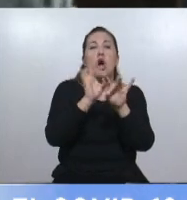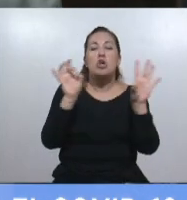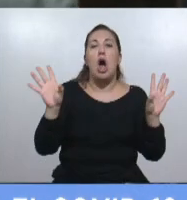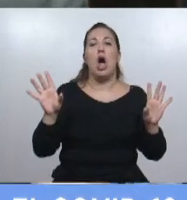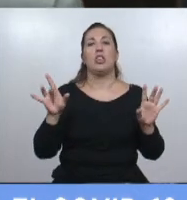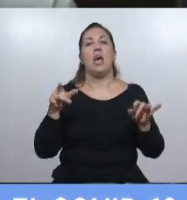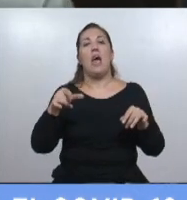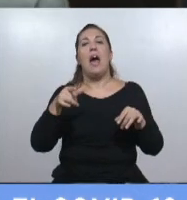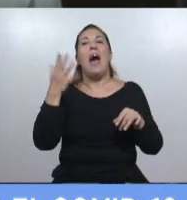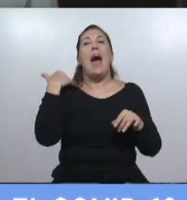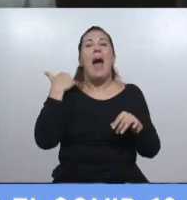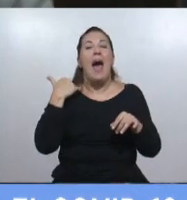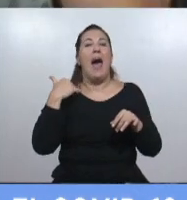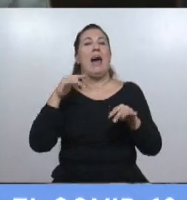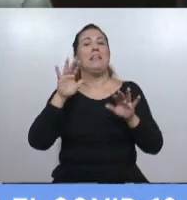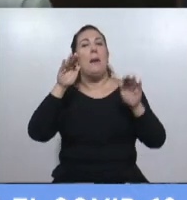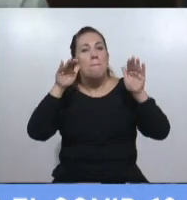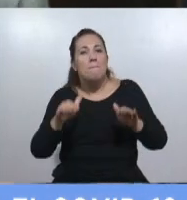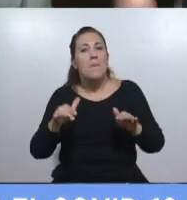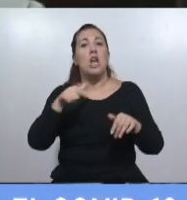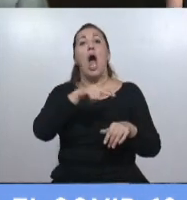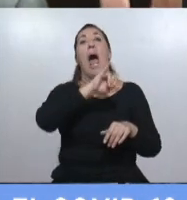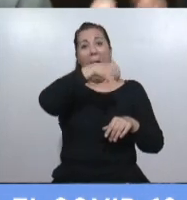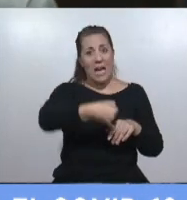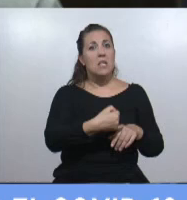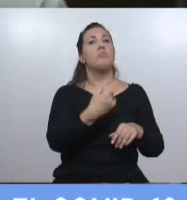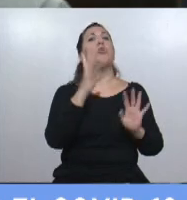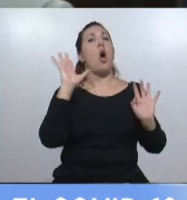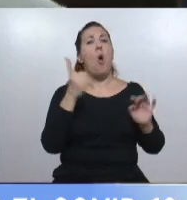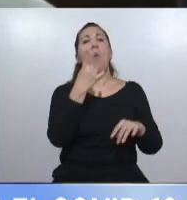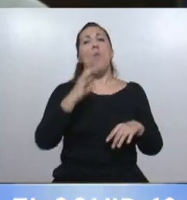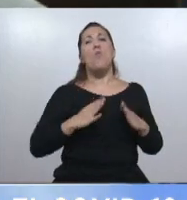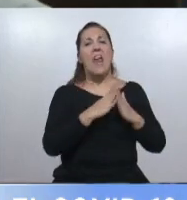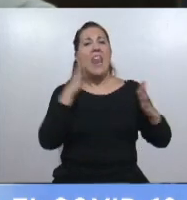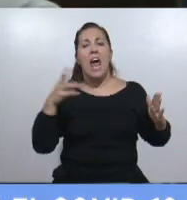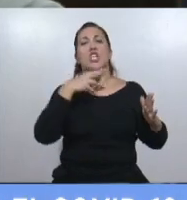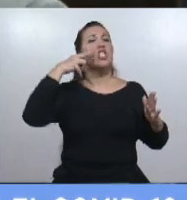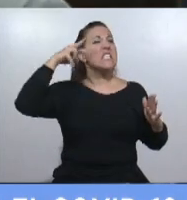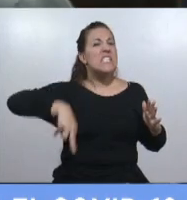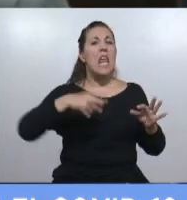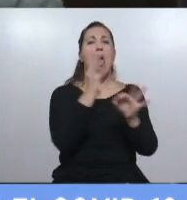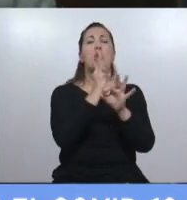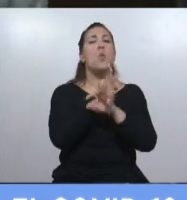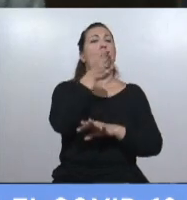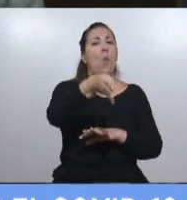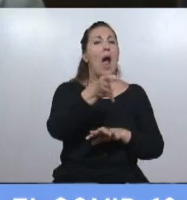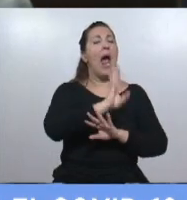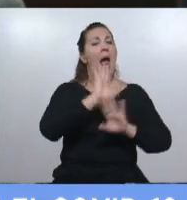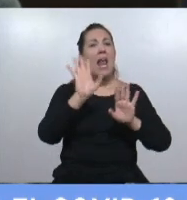tasa de incidencia era mucho menor, el aceptó estar un año sin presencialidad en las escuelas